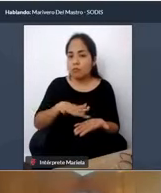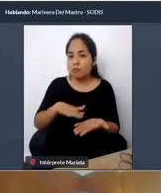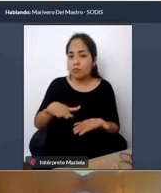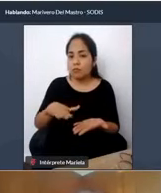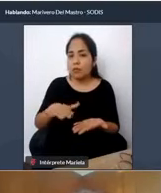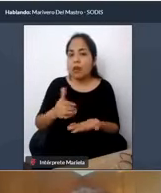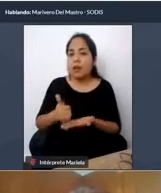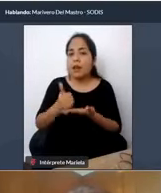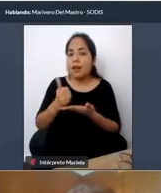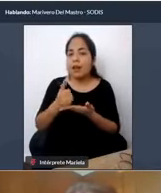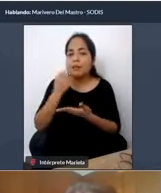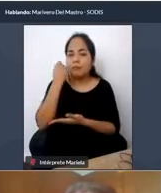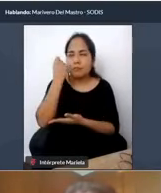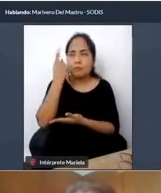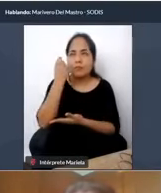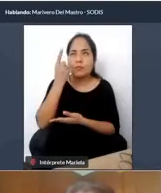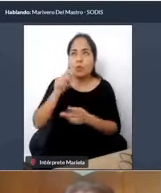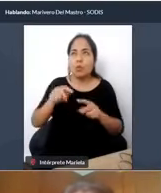para